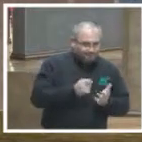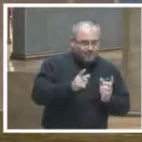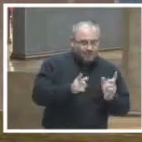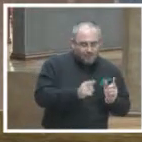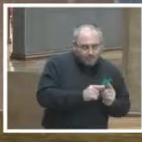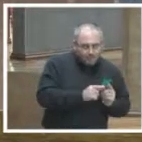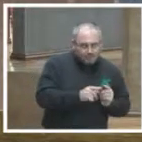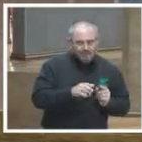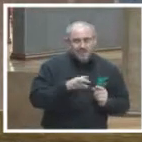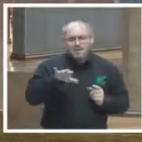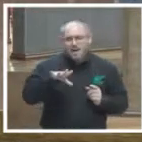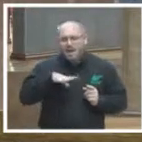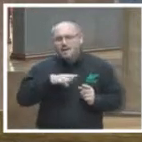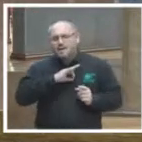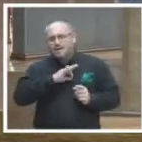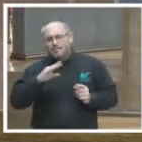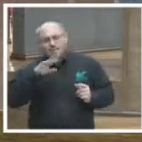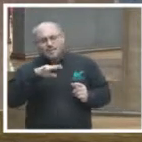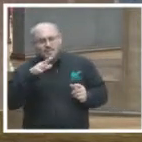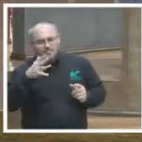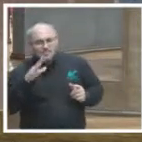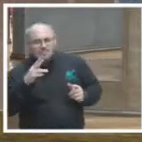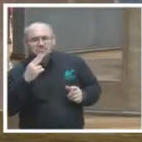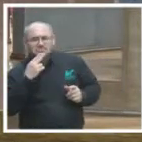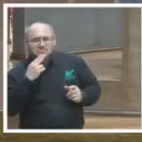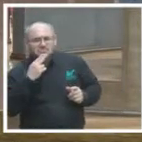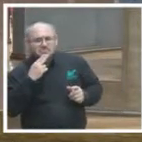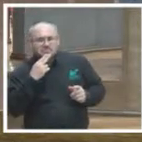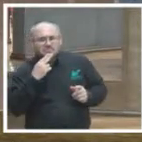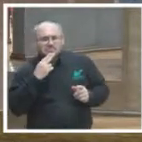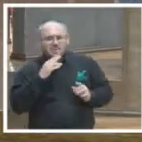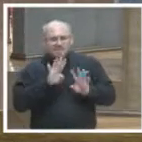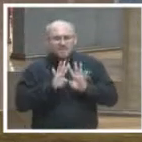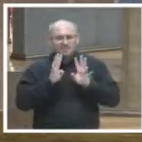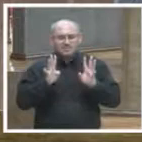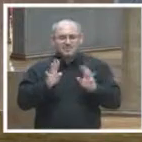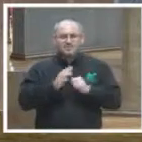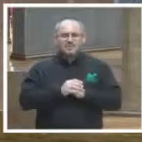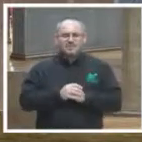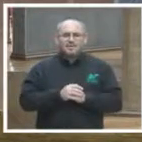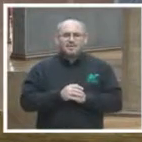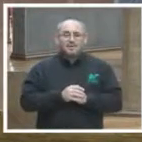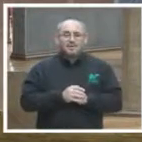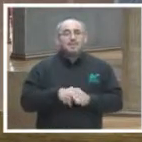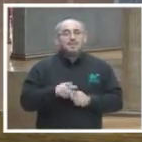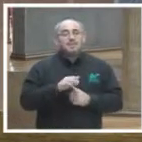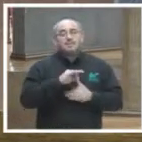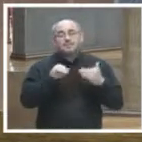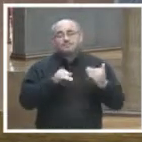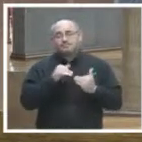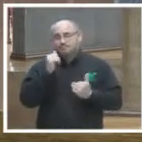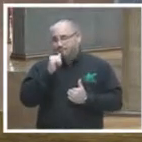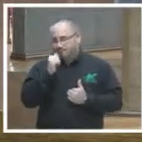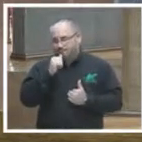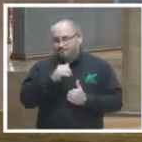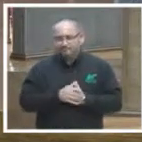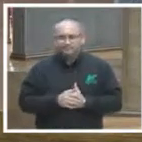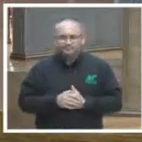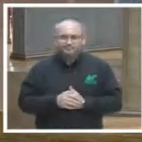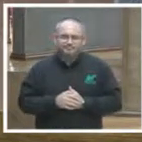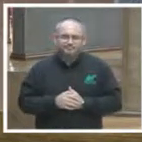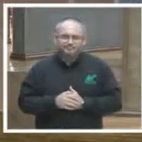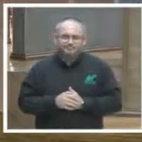y los buscadores más o menos sirvan de los tribunales de todos modos es